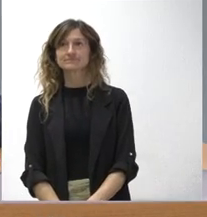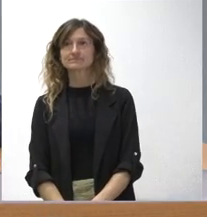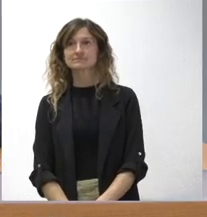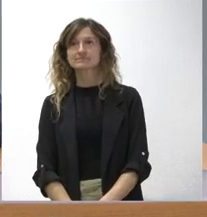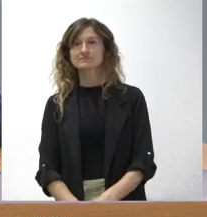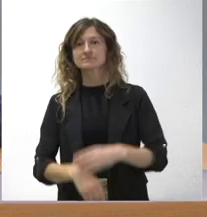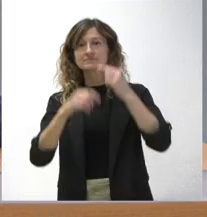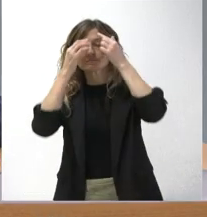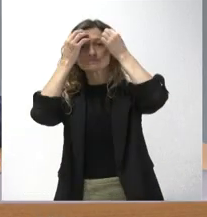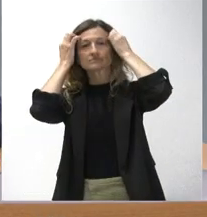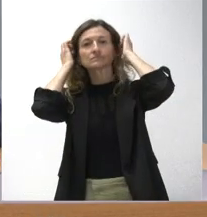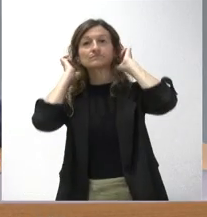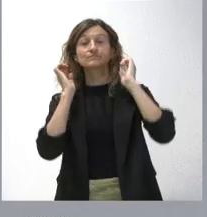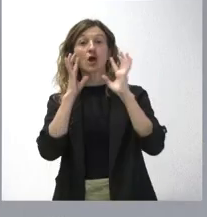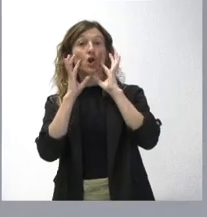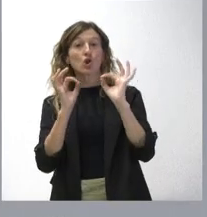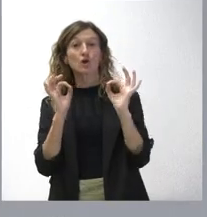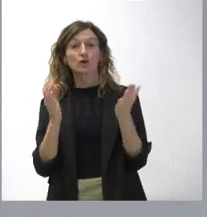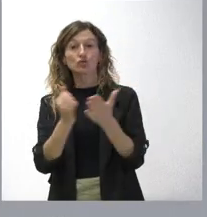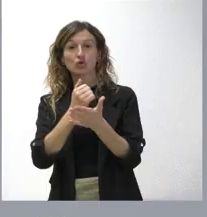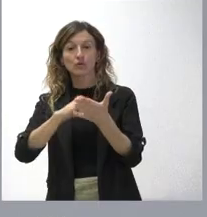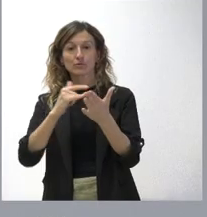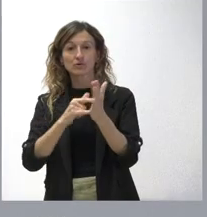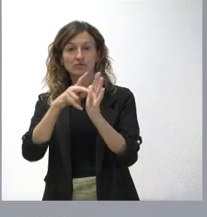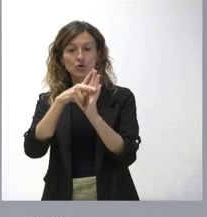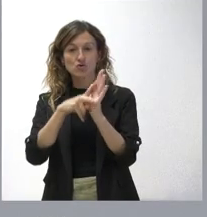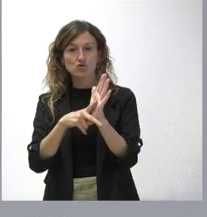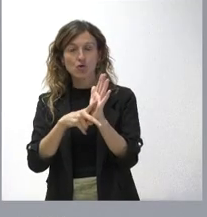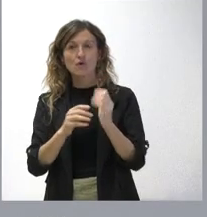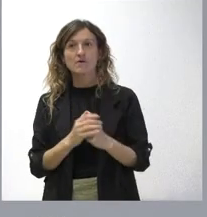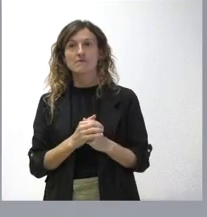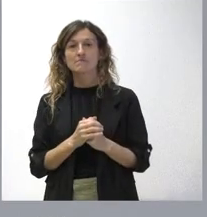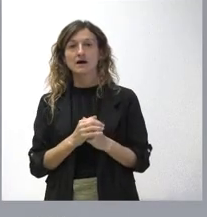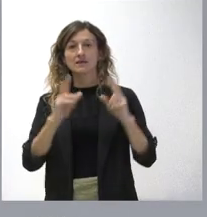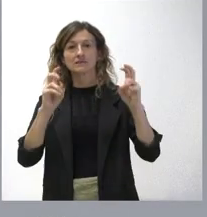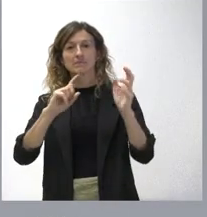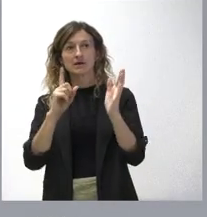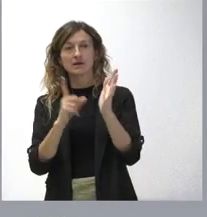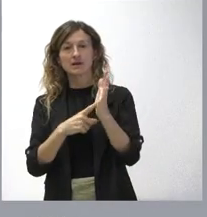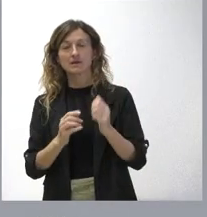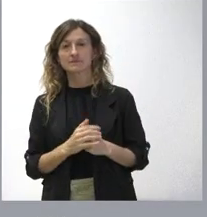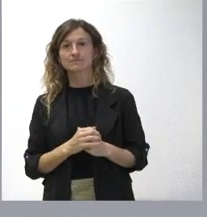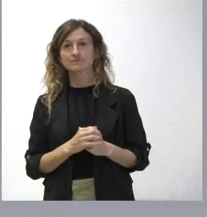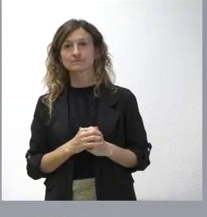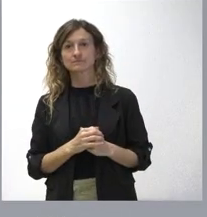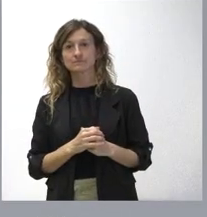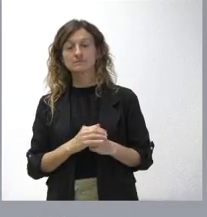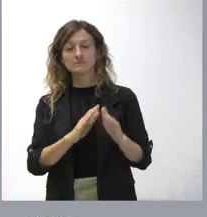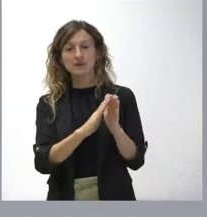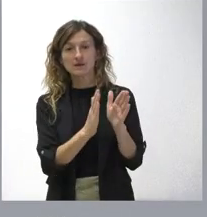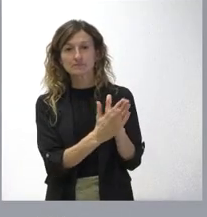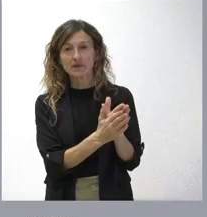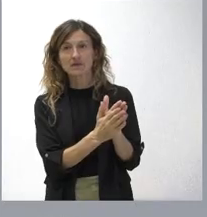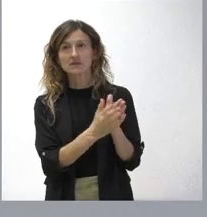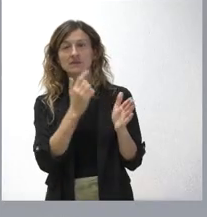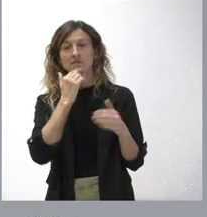Bueno, lógicamente, como todo proyecto normativo, en este caso con rango de ley, en el expediente costará